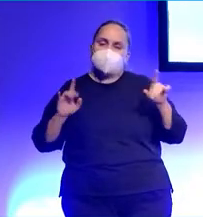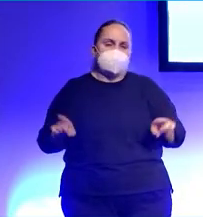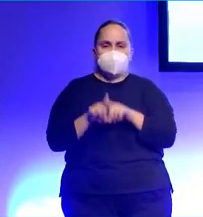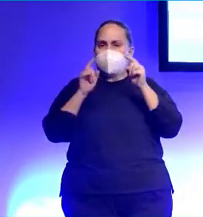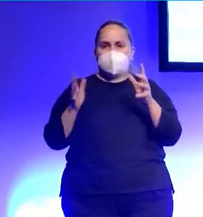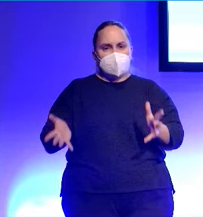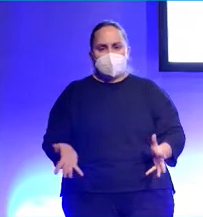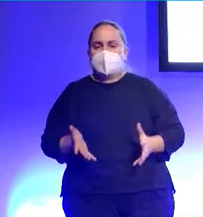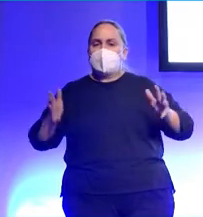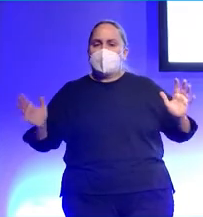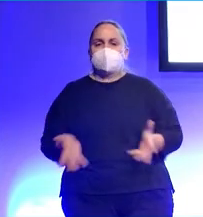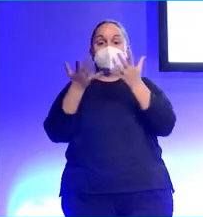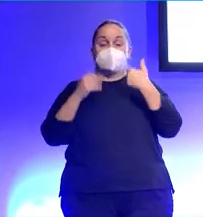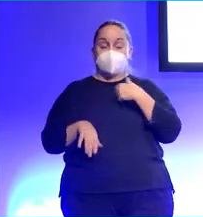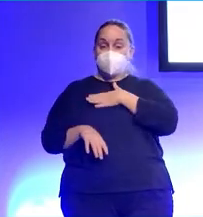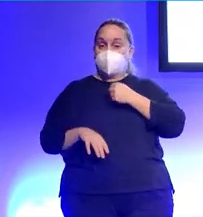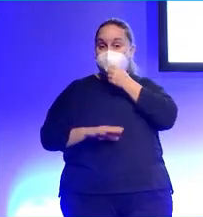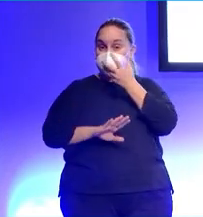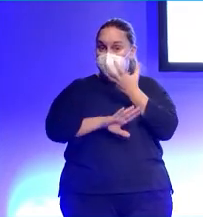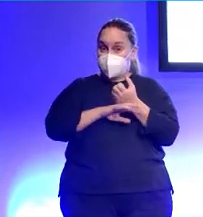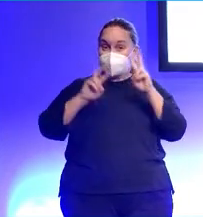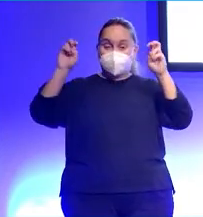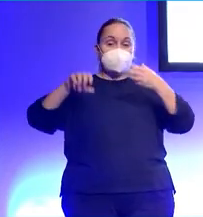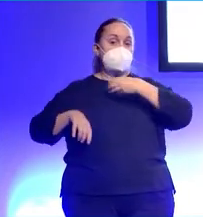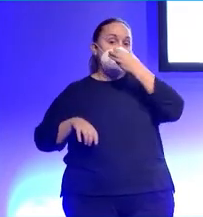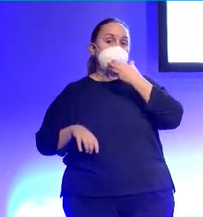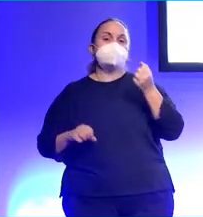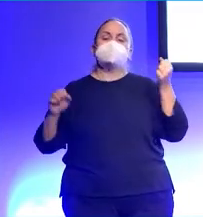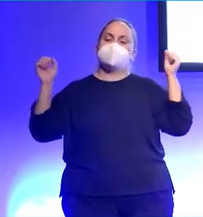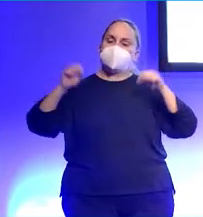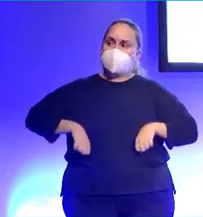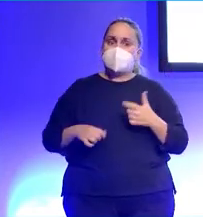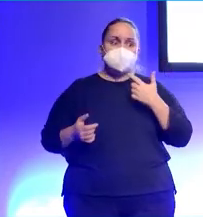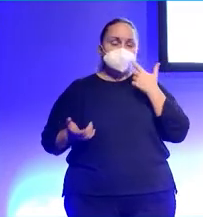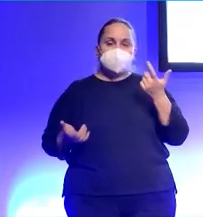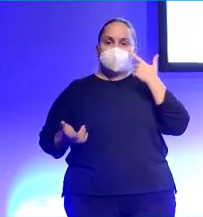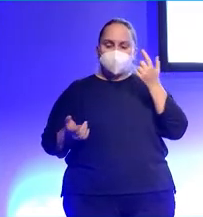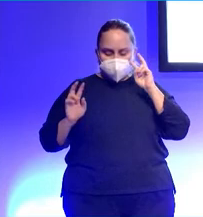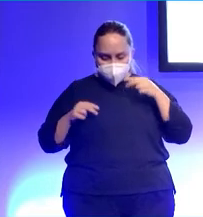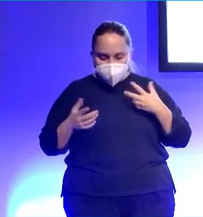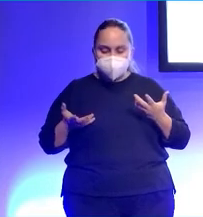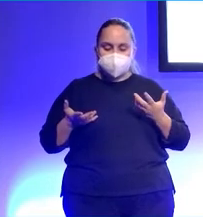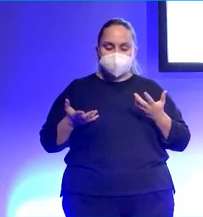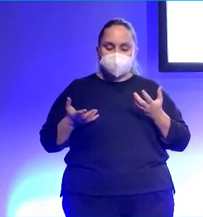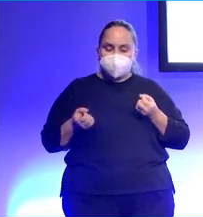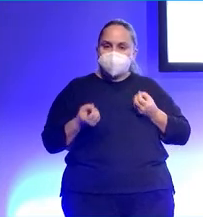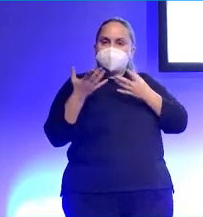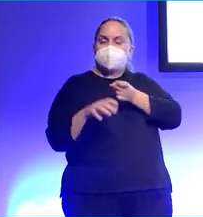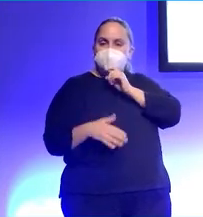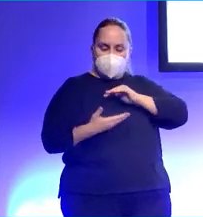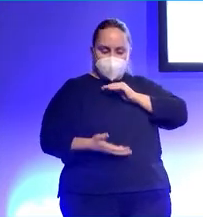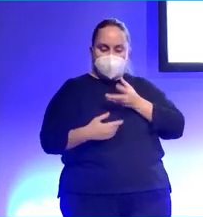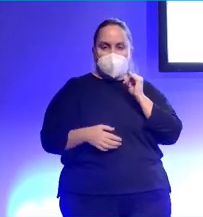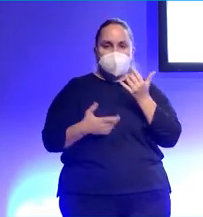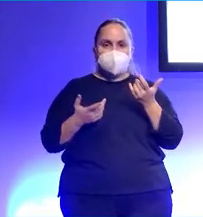Quería crear un podcast sobre Apple. Dije, bueno, voy a ver qué ventajas tengo yo, qué facilidades tengo yo para lanzar un podcast y qué